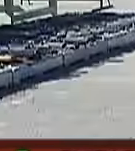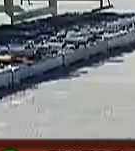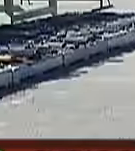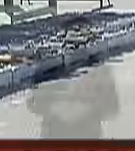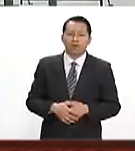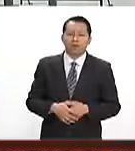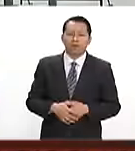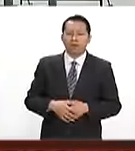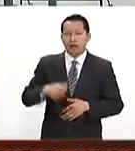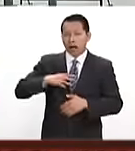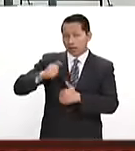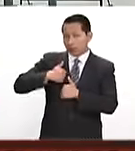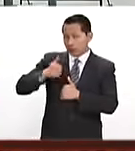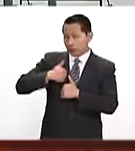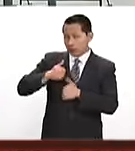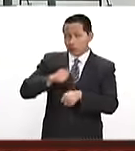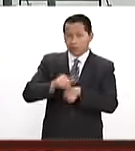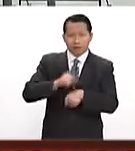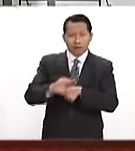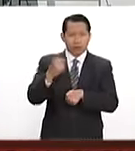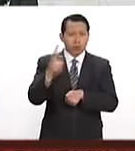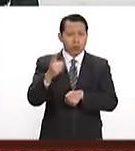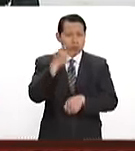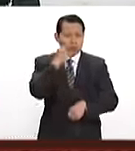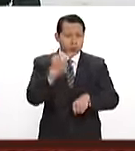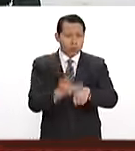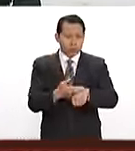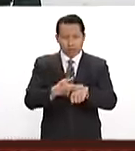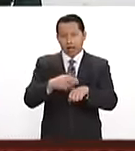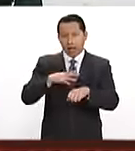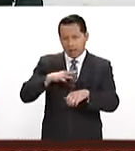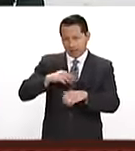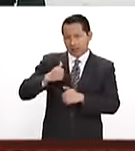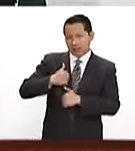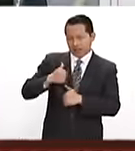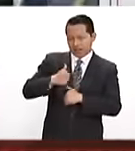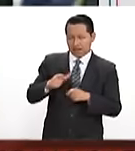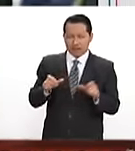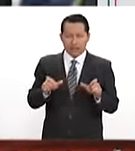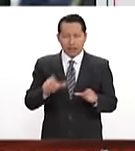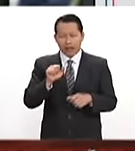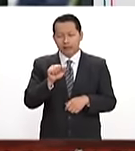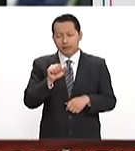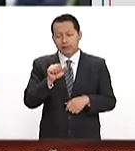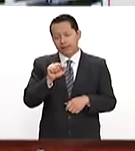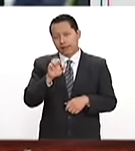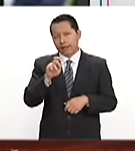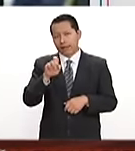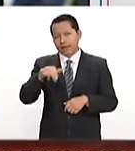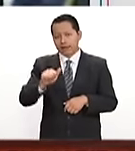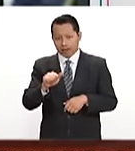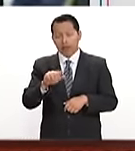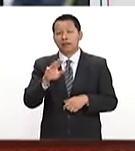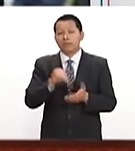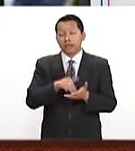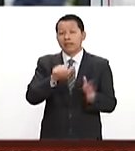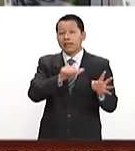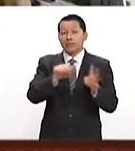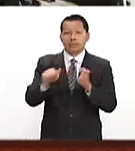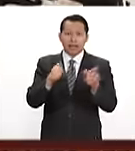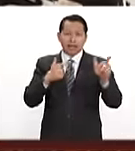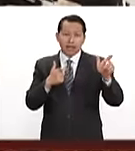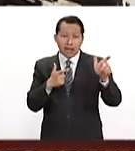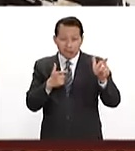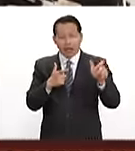En el campo militar número 1A de la Secretaría de la Defensa Nacional, fueron destruidas 3.604 armas de diversos